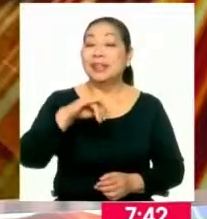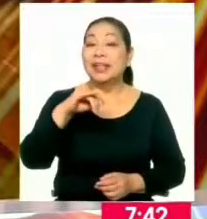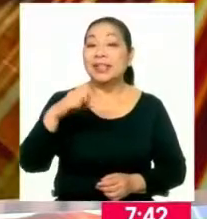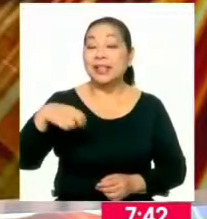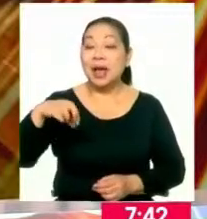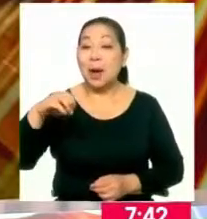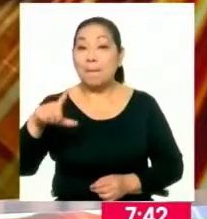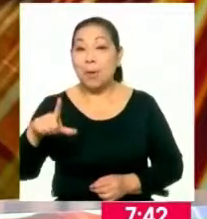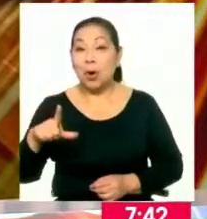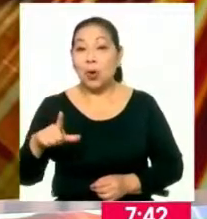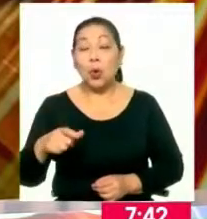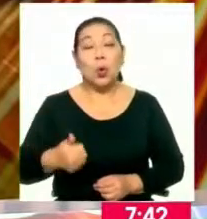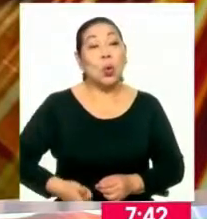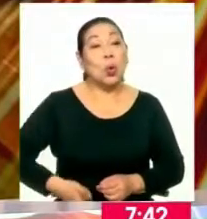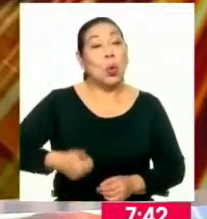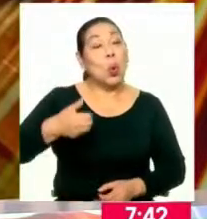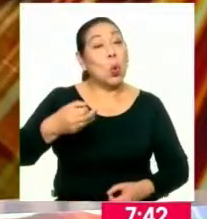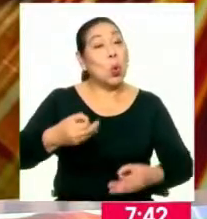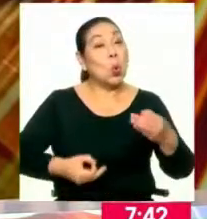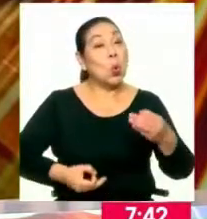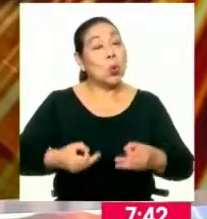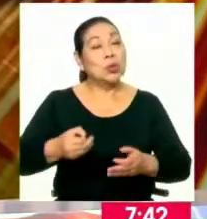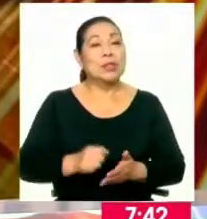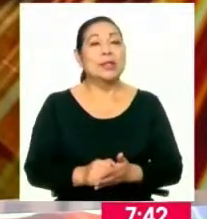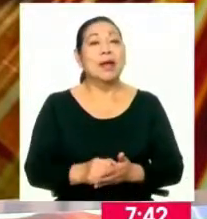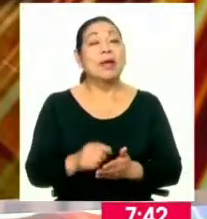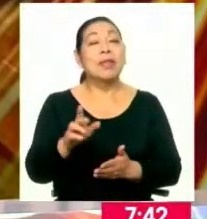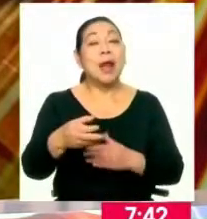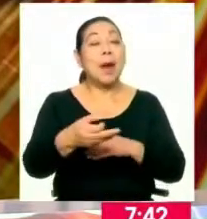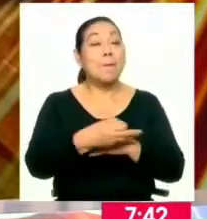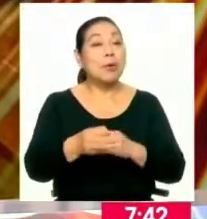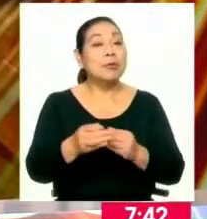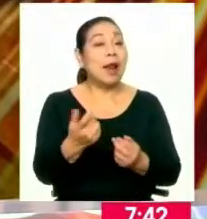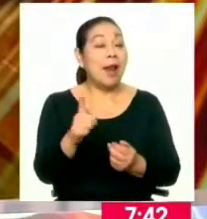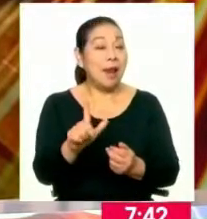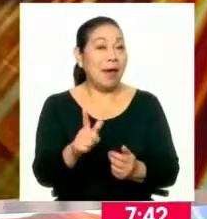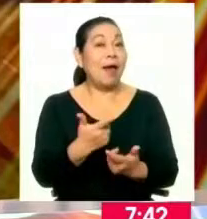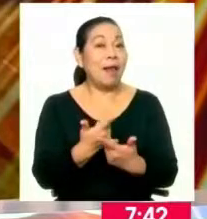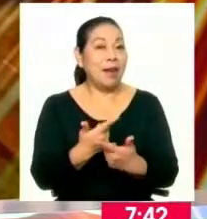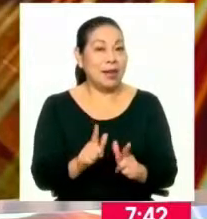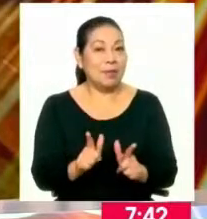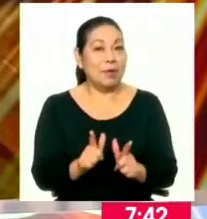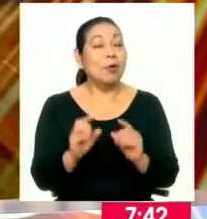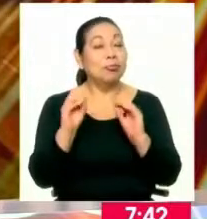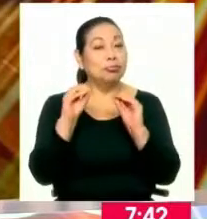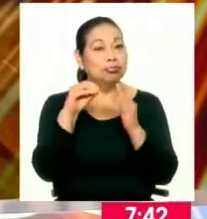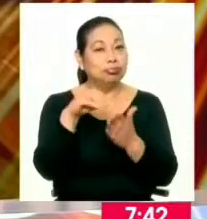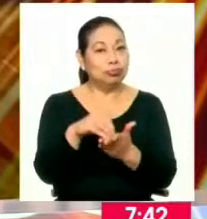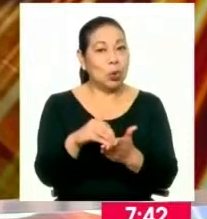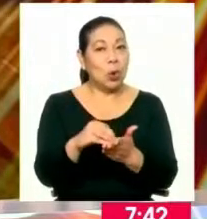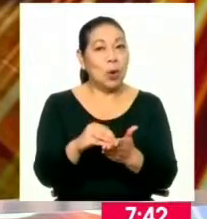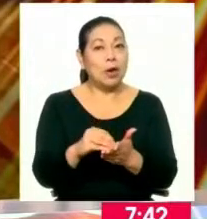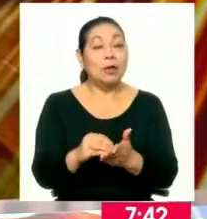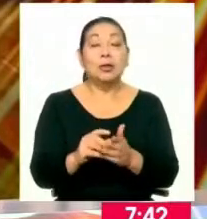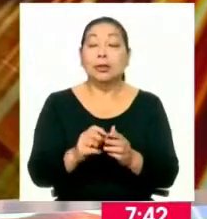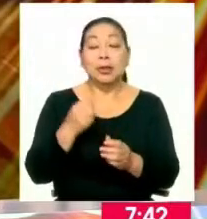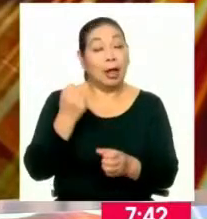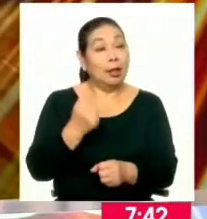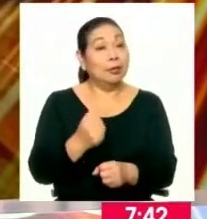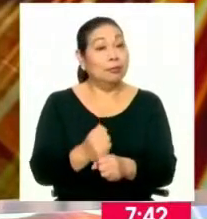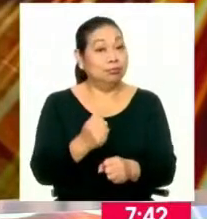Tawada Pilko, presidente de la Corte Superior de Justicia de la Libertad, dándonos cuenta ya de la puesta en marcha, del inicio, del